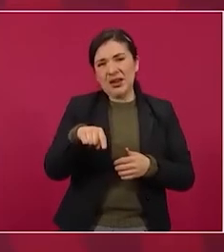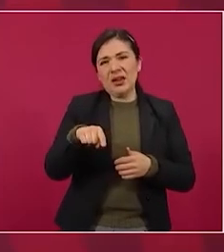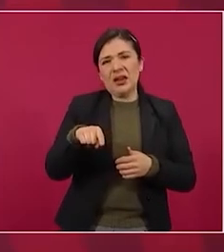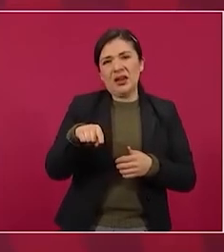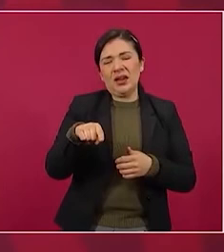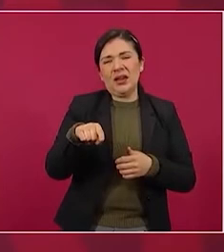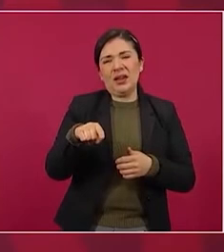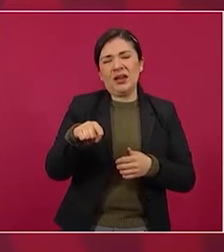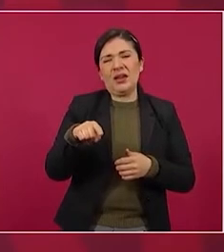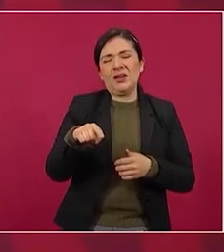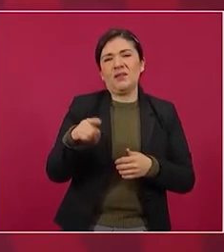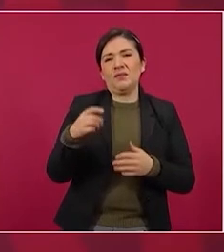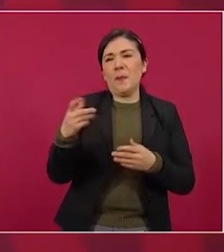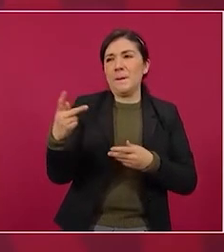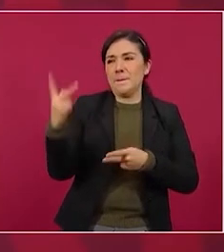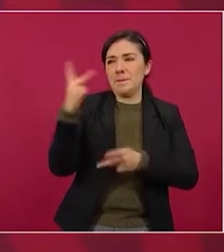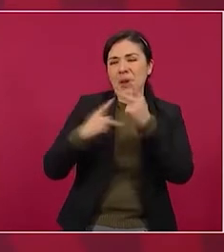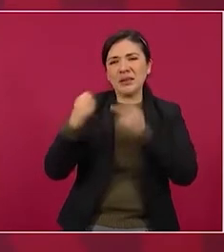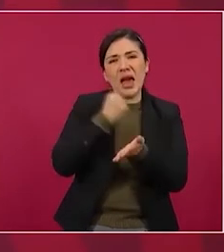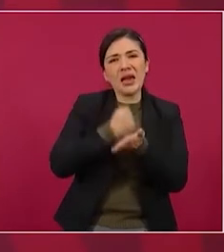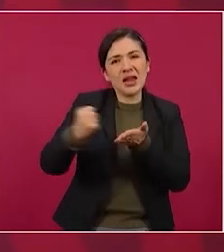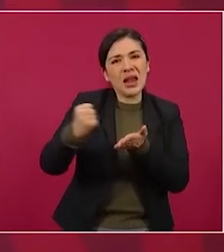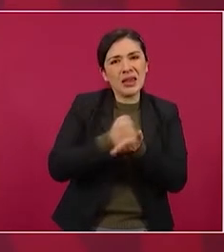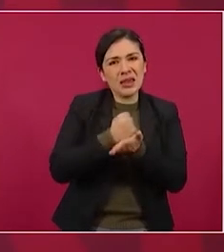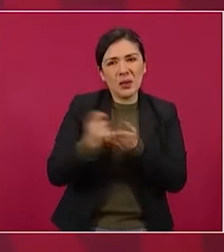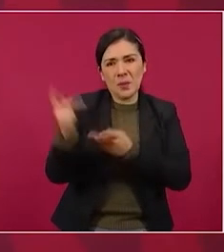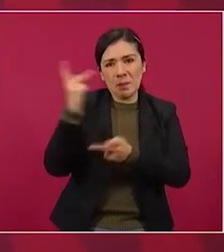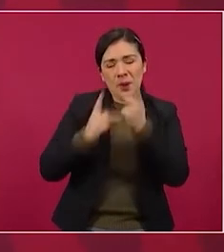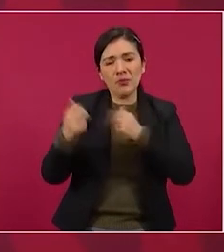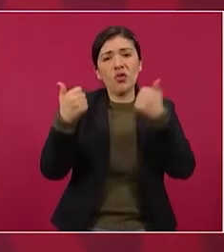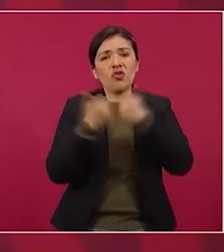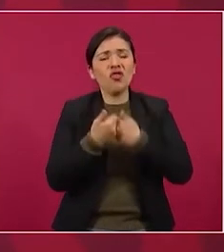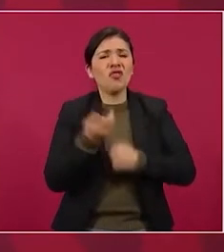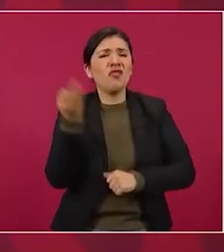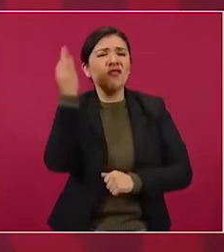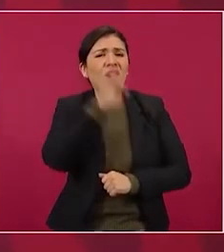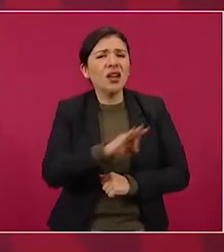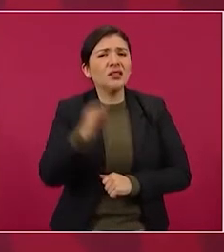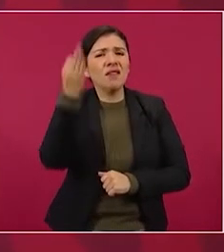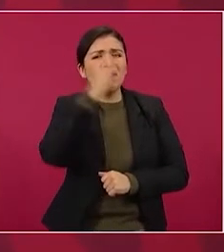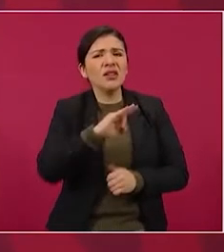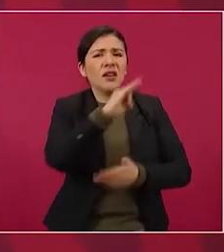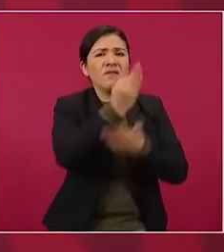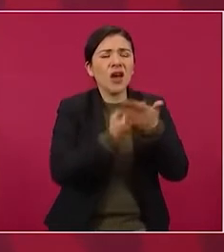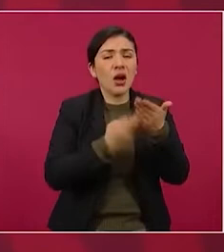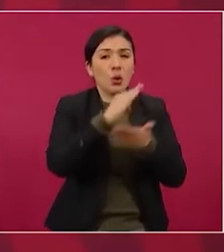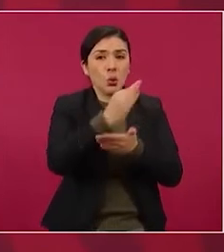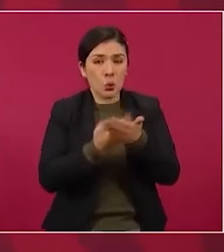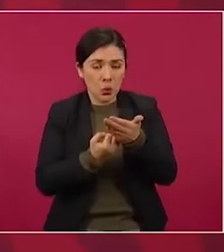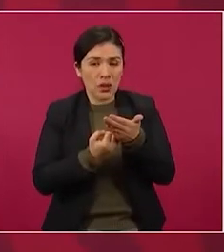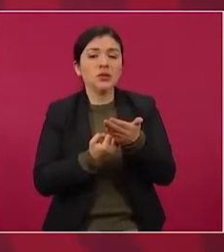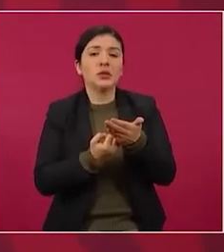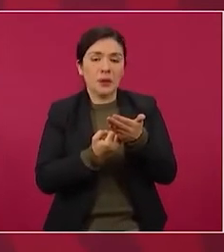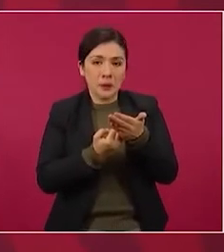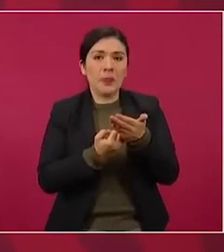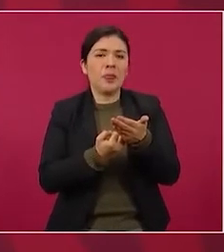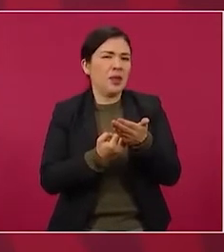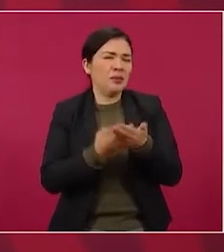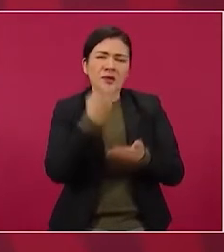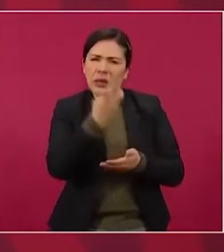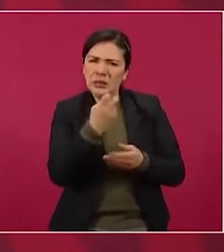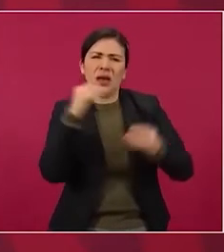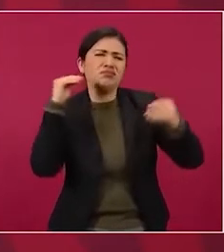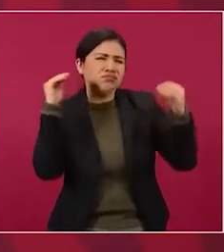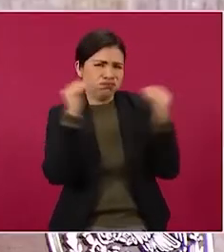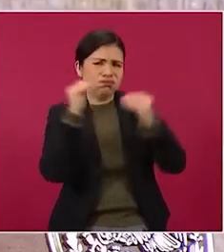mencionas de unos créditos y falsificación de facturas, un litigio